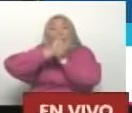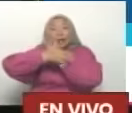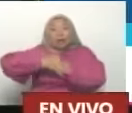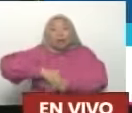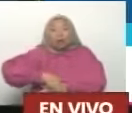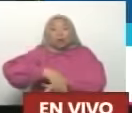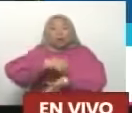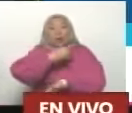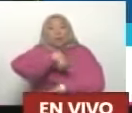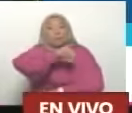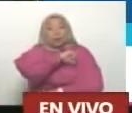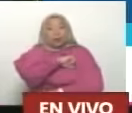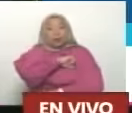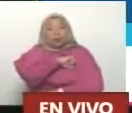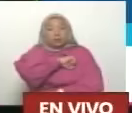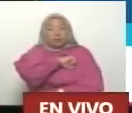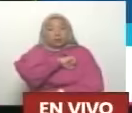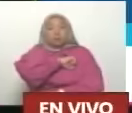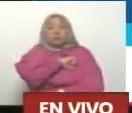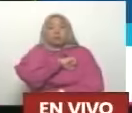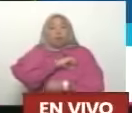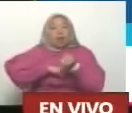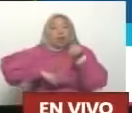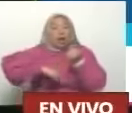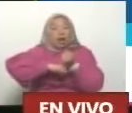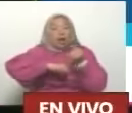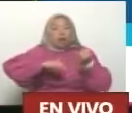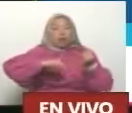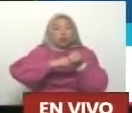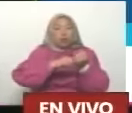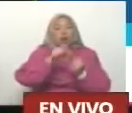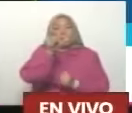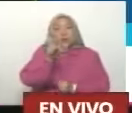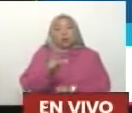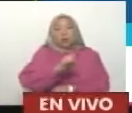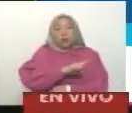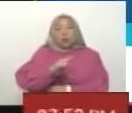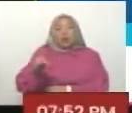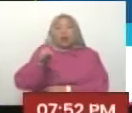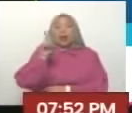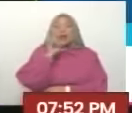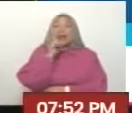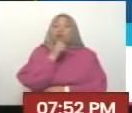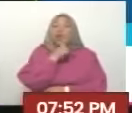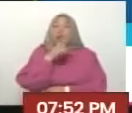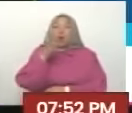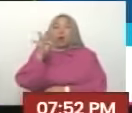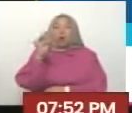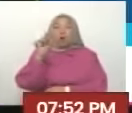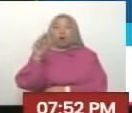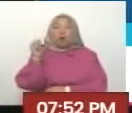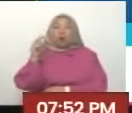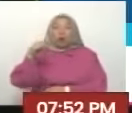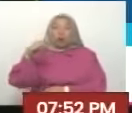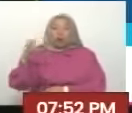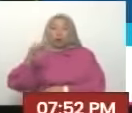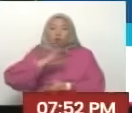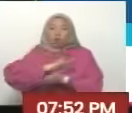Española A apoyar A Franco Bombardearon España entera La destruyeron